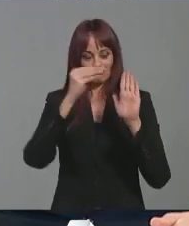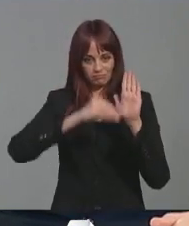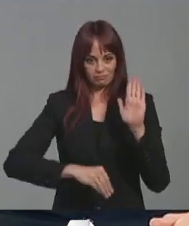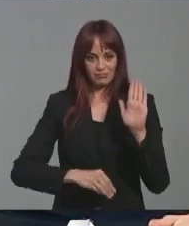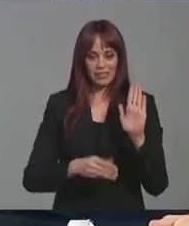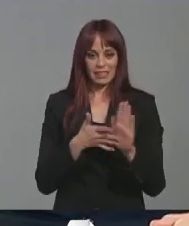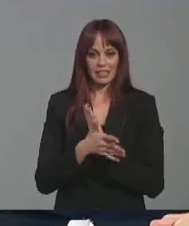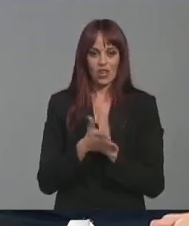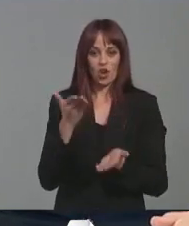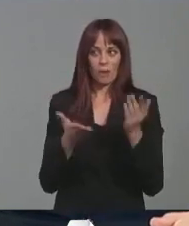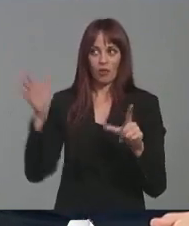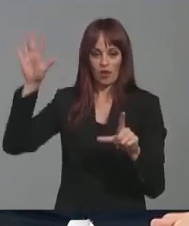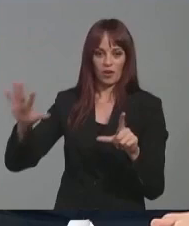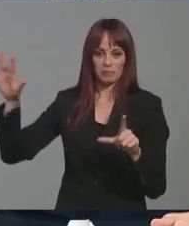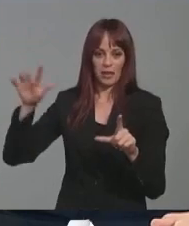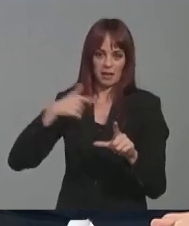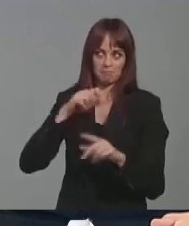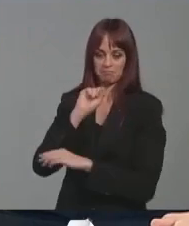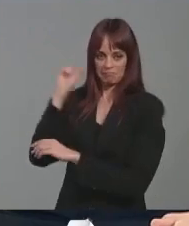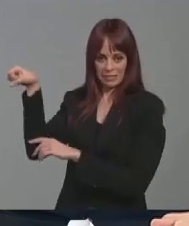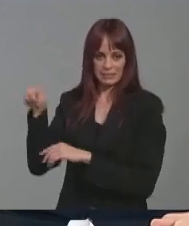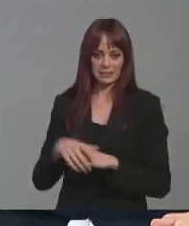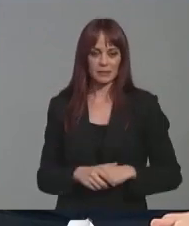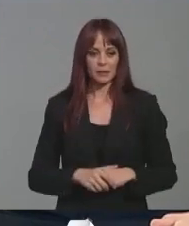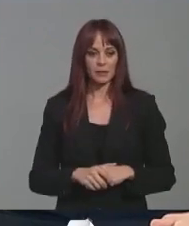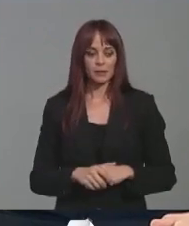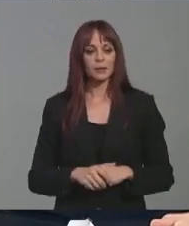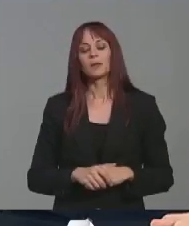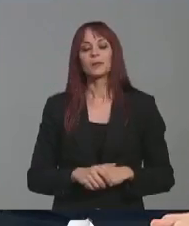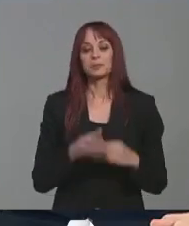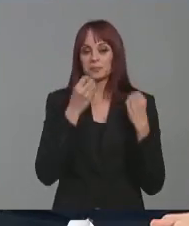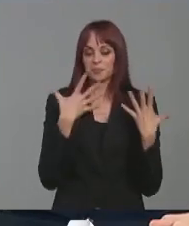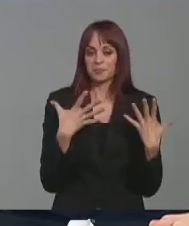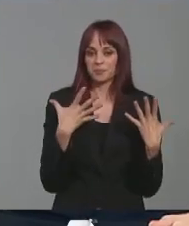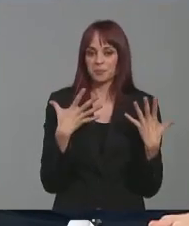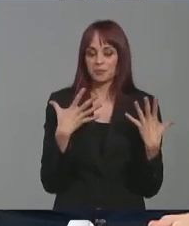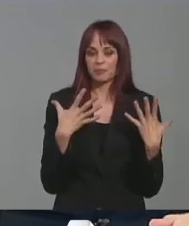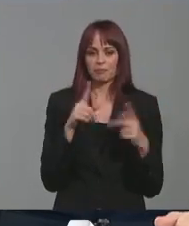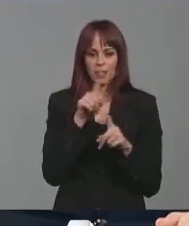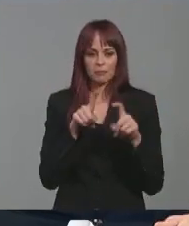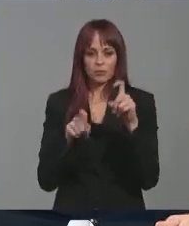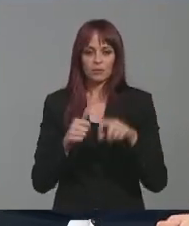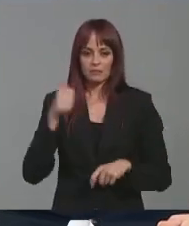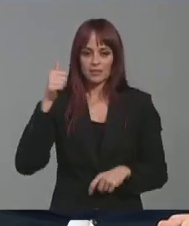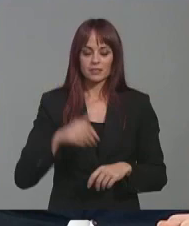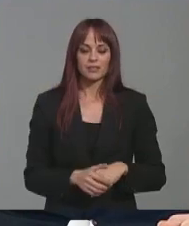uno de los mayores de todas las comunidades autónomas que están en España. Bien, hay más preguntas porque